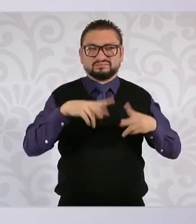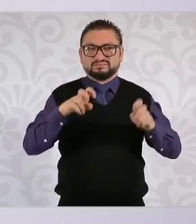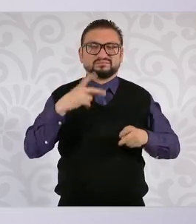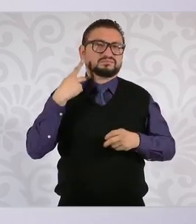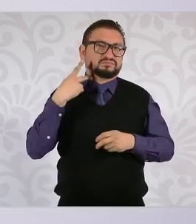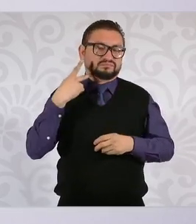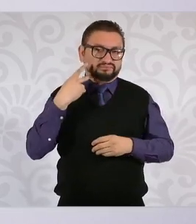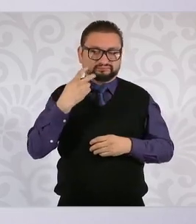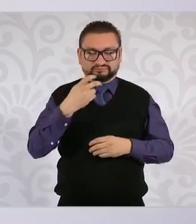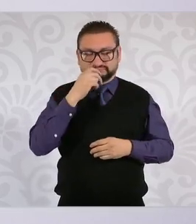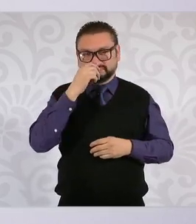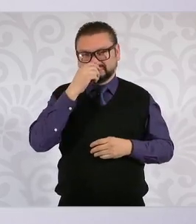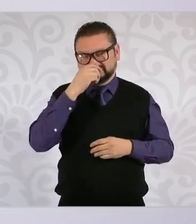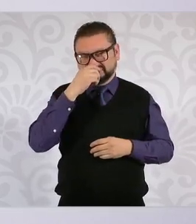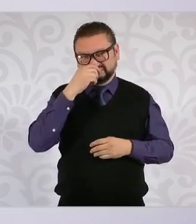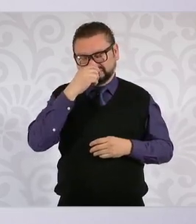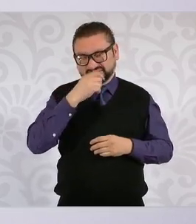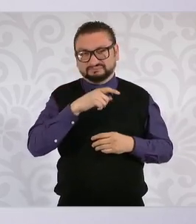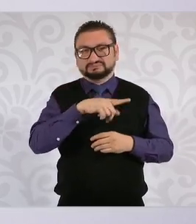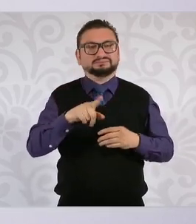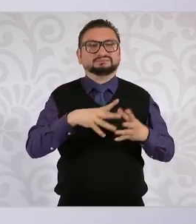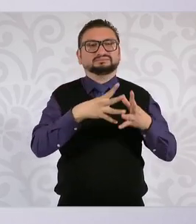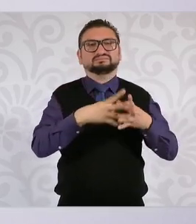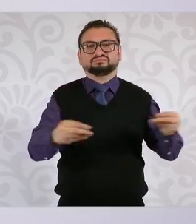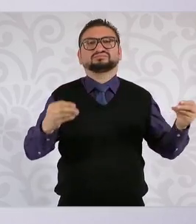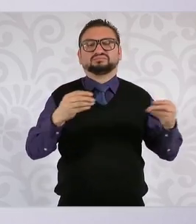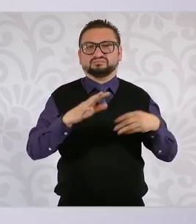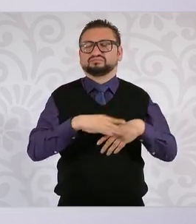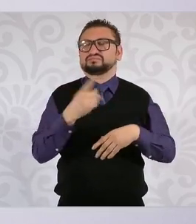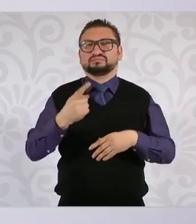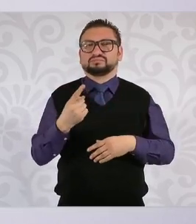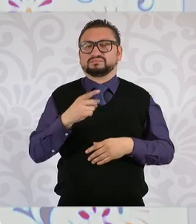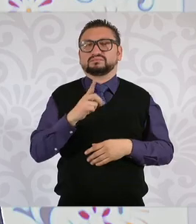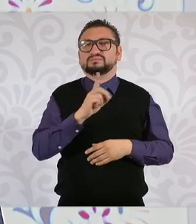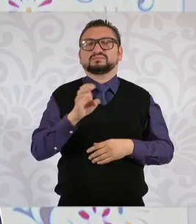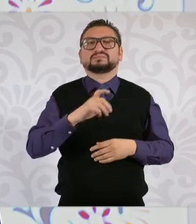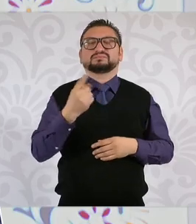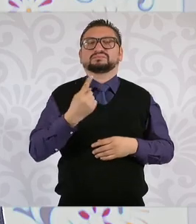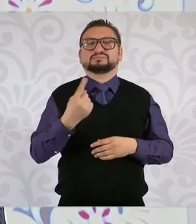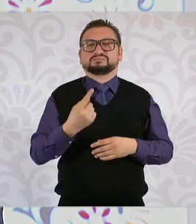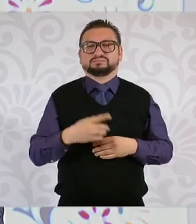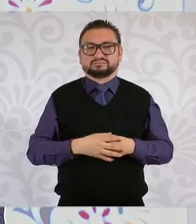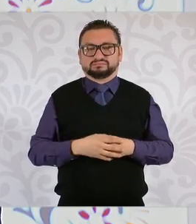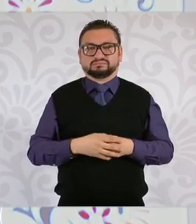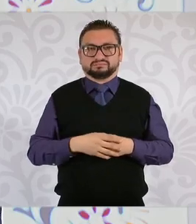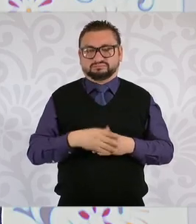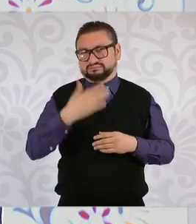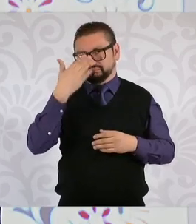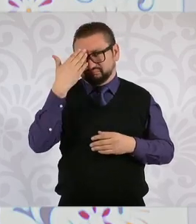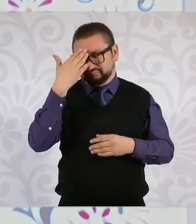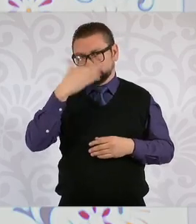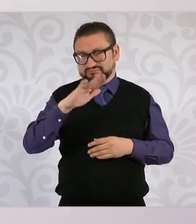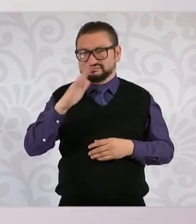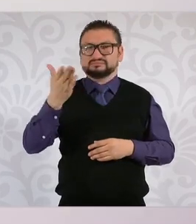Que es muy claro que eran desaparecidos de, ahí sí, con toda la